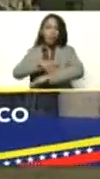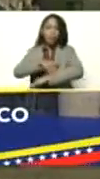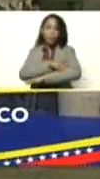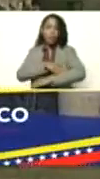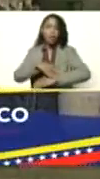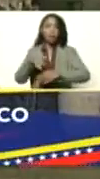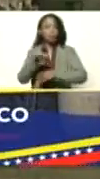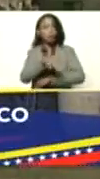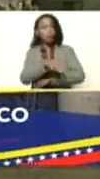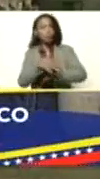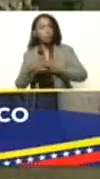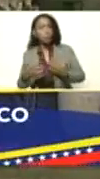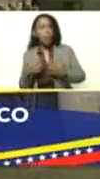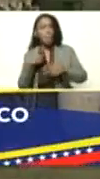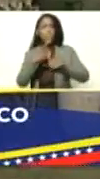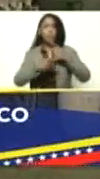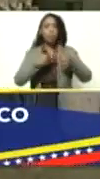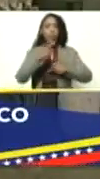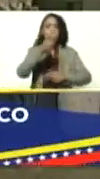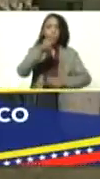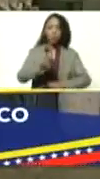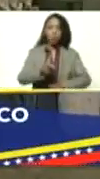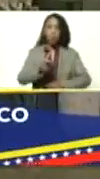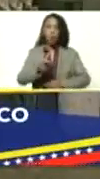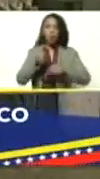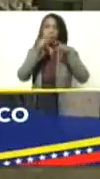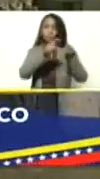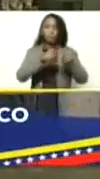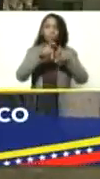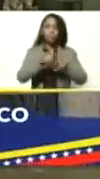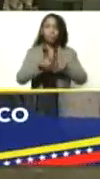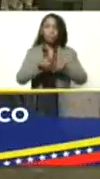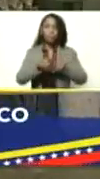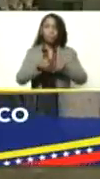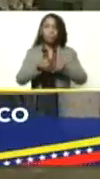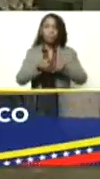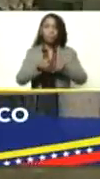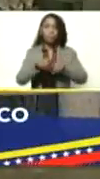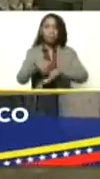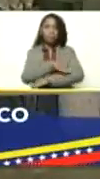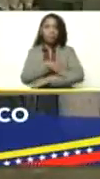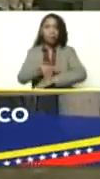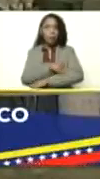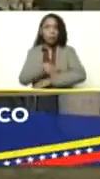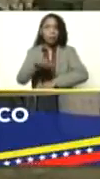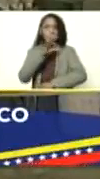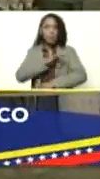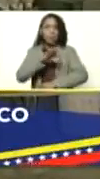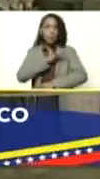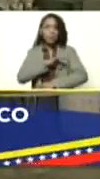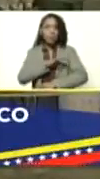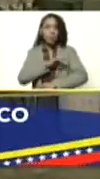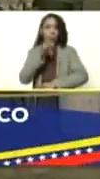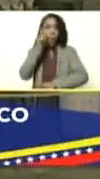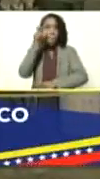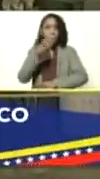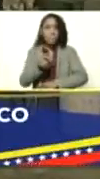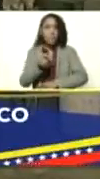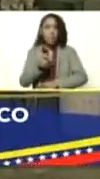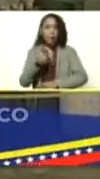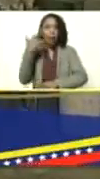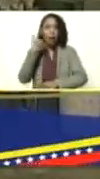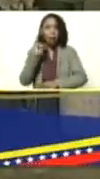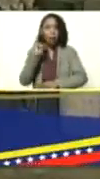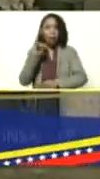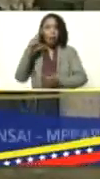donde el productor agropecuario, productor agrourbano, el señor Armando Márquez, tiene